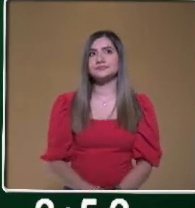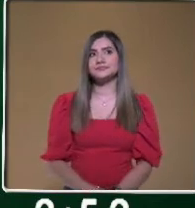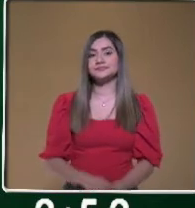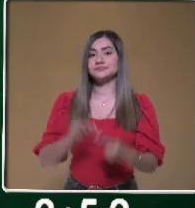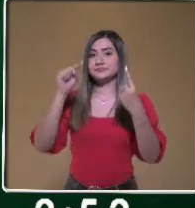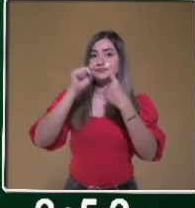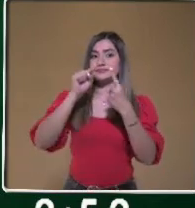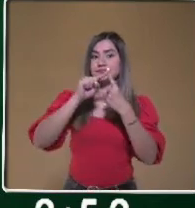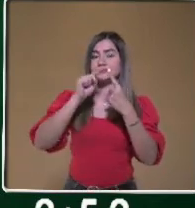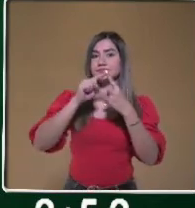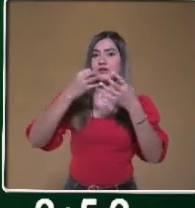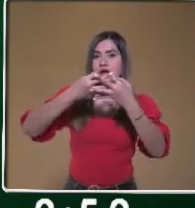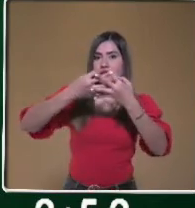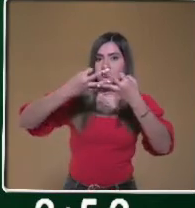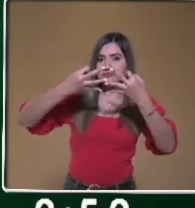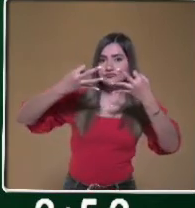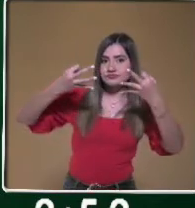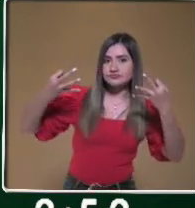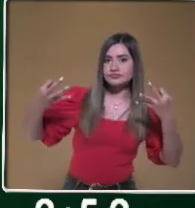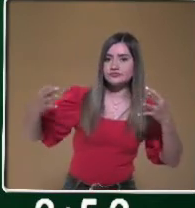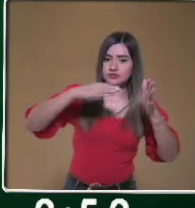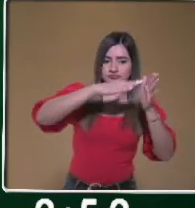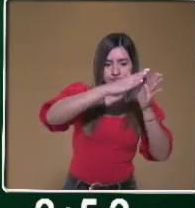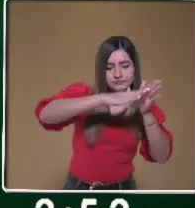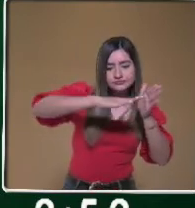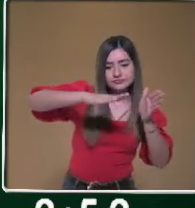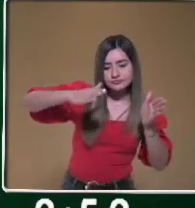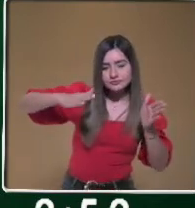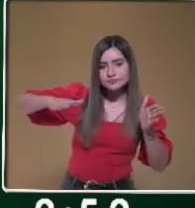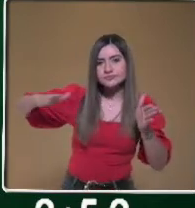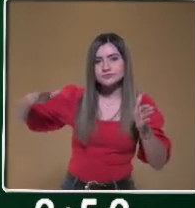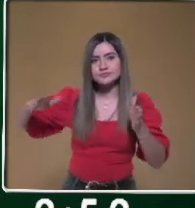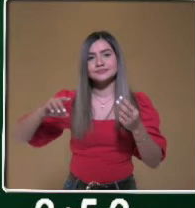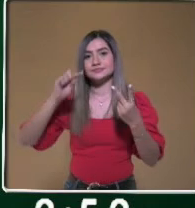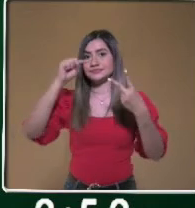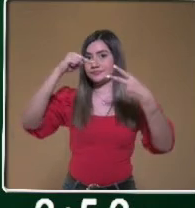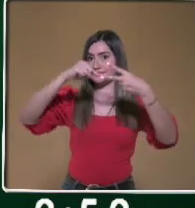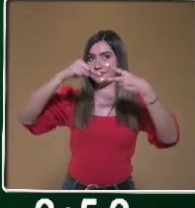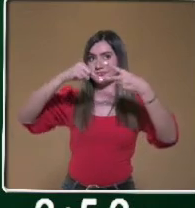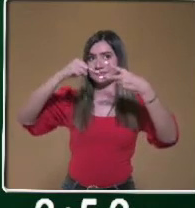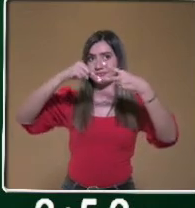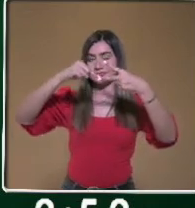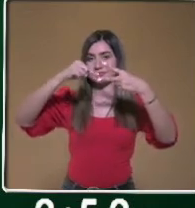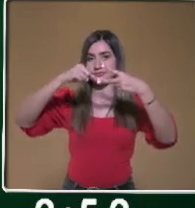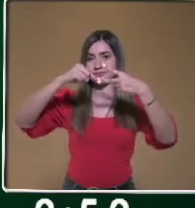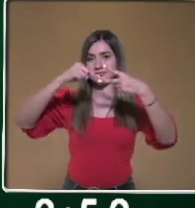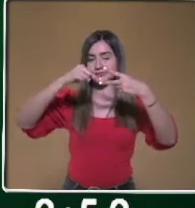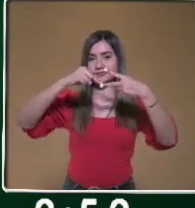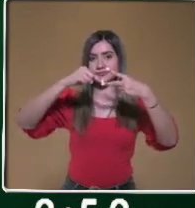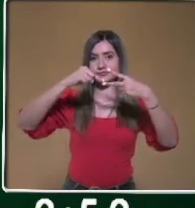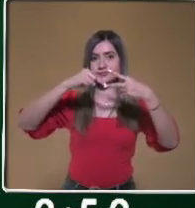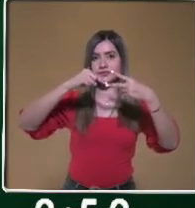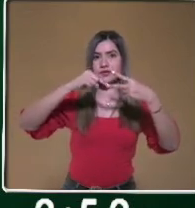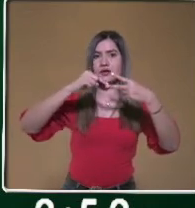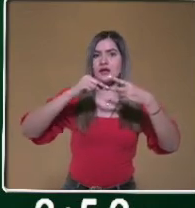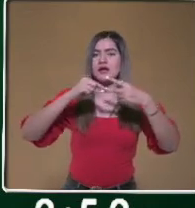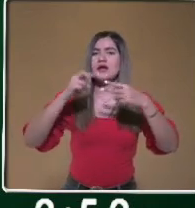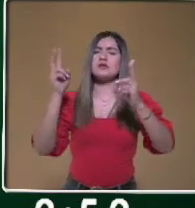el relieve, otro de ellos sería... El clima, maestra.